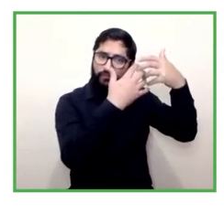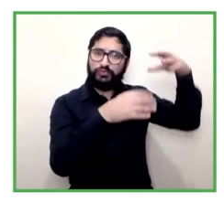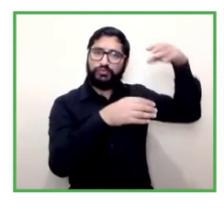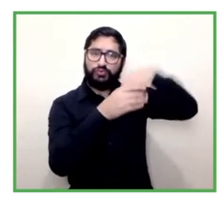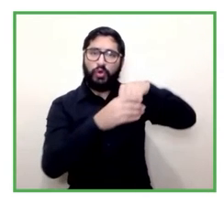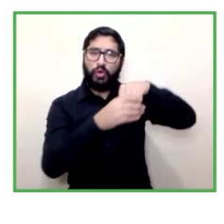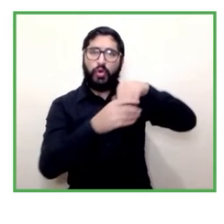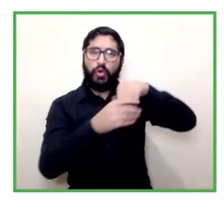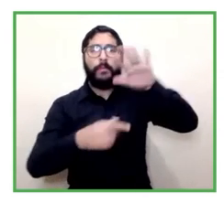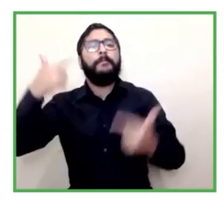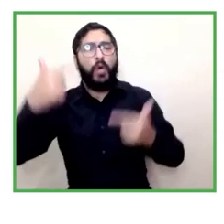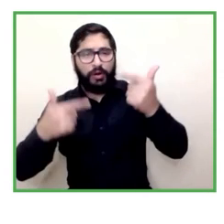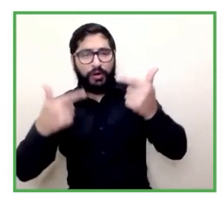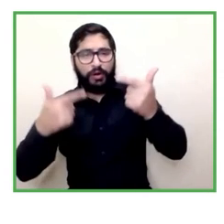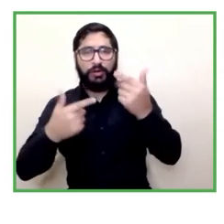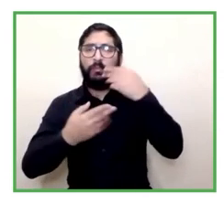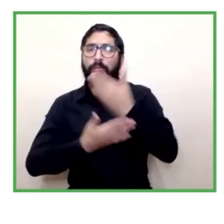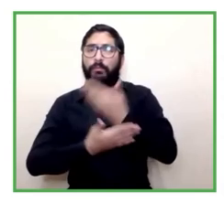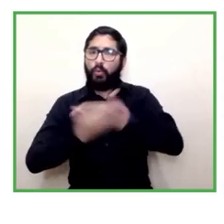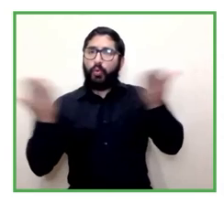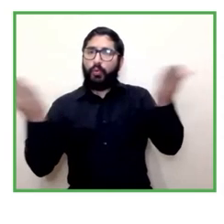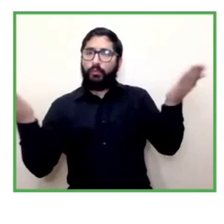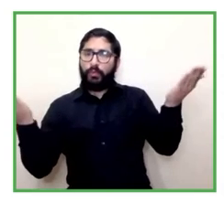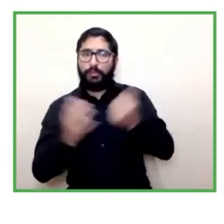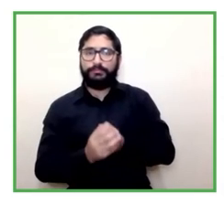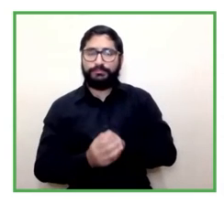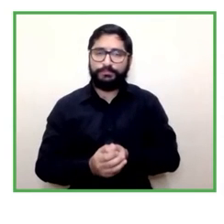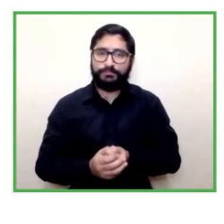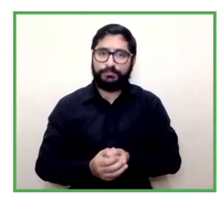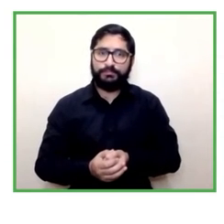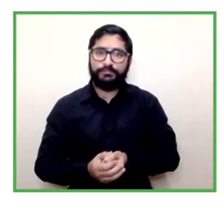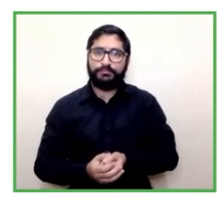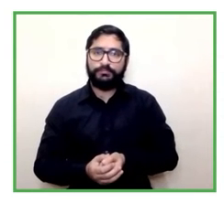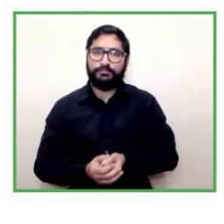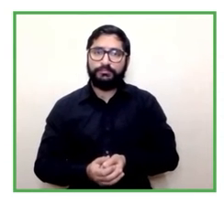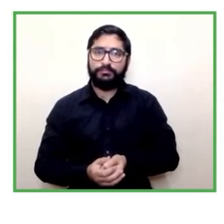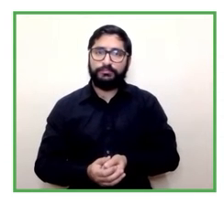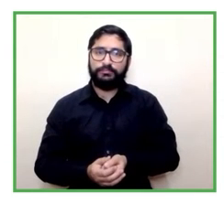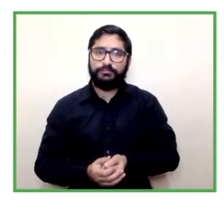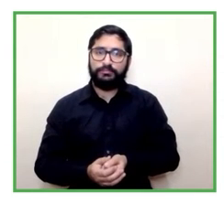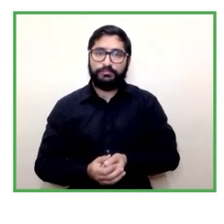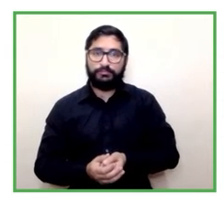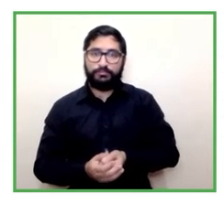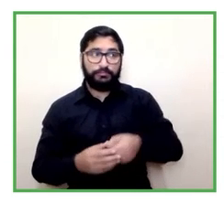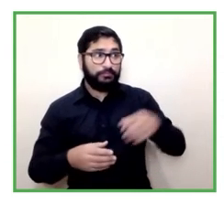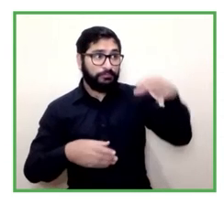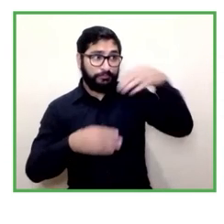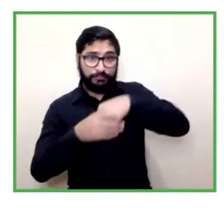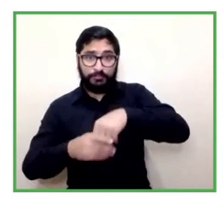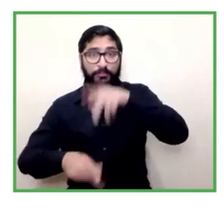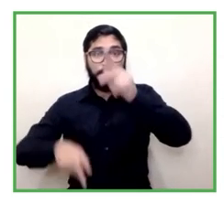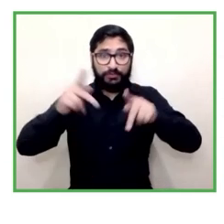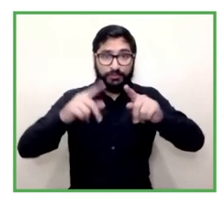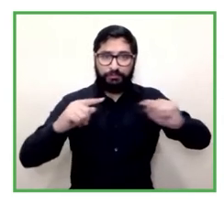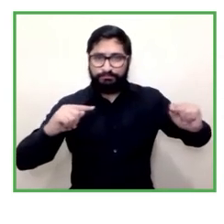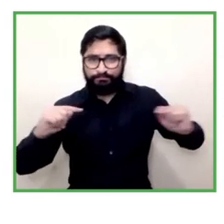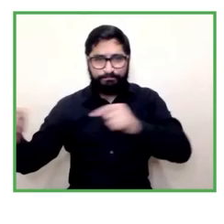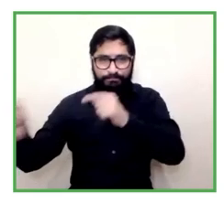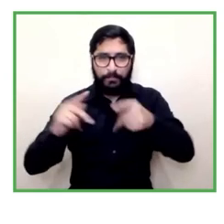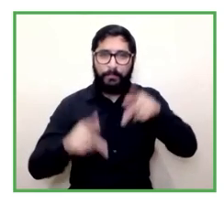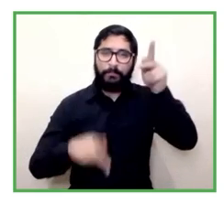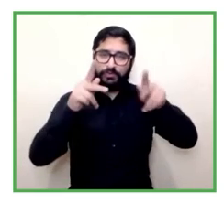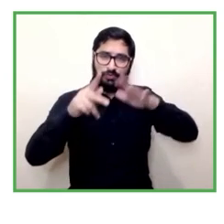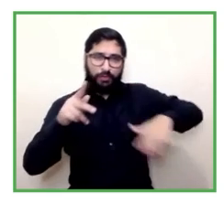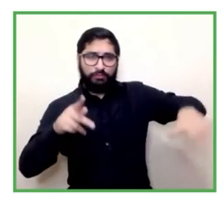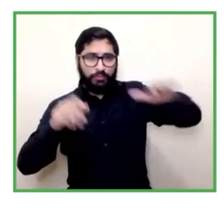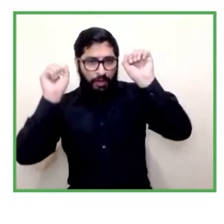como ustedes saben al que no nos o quienes participan de este panel y para que nos están viendo y escuchando el CENSE es